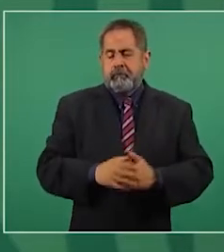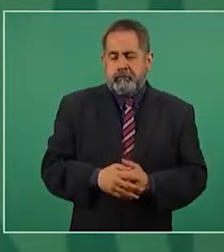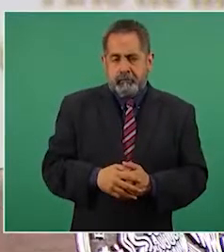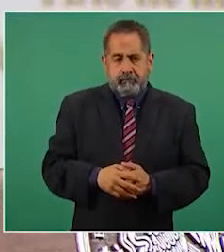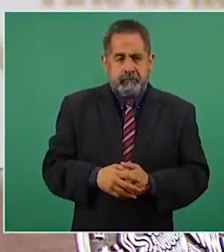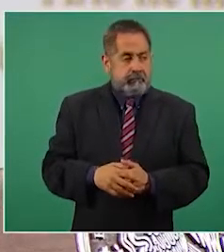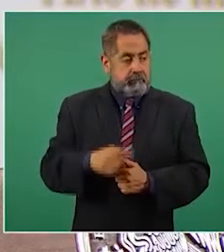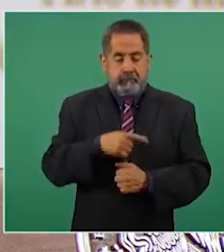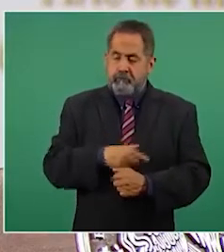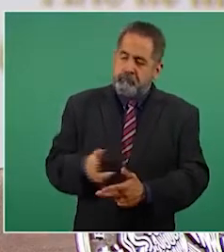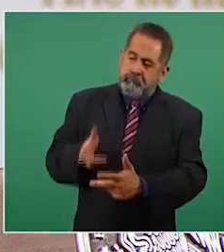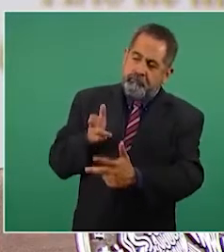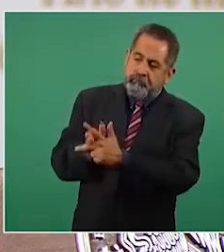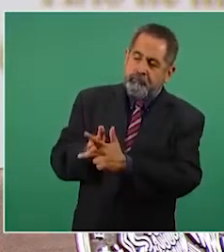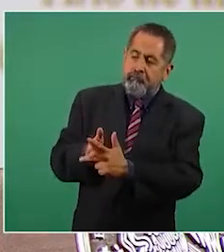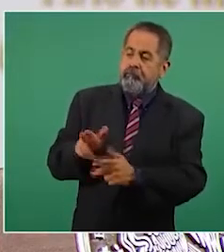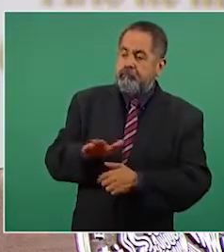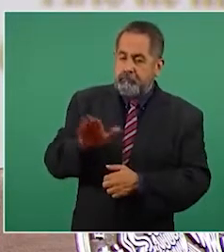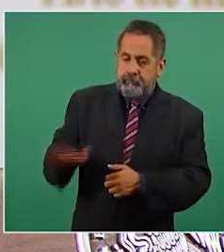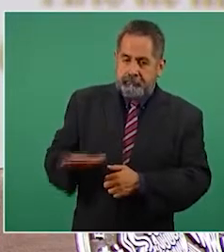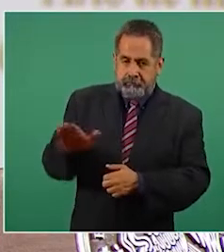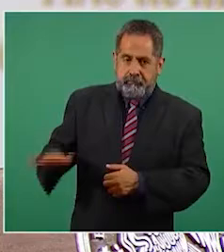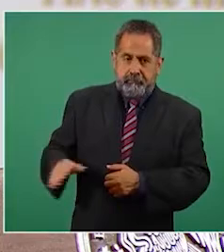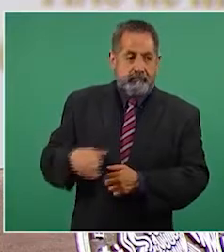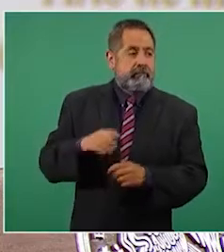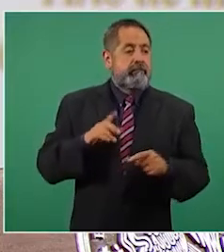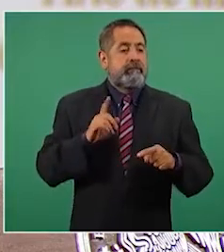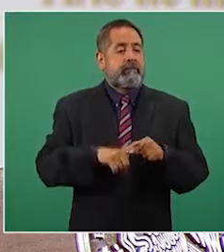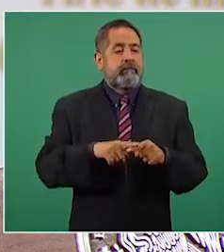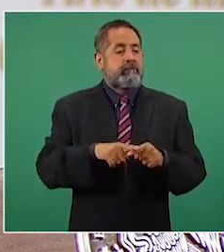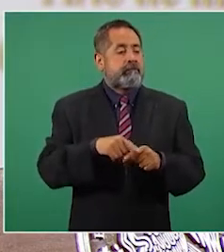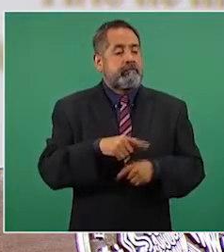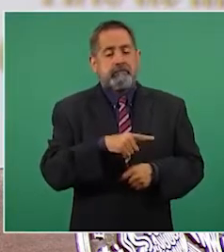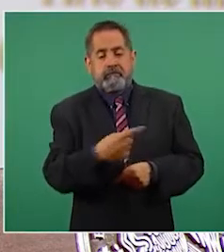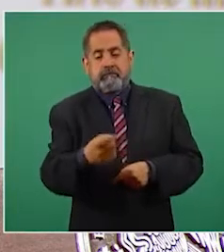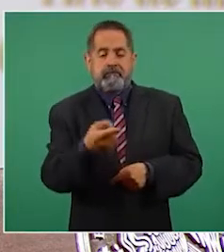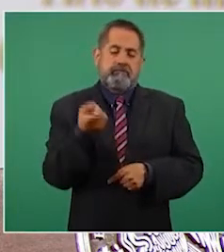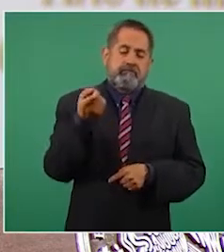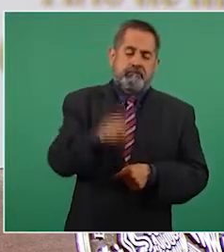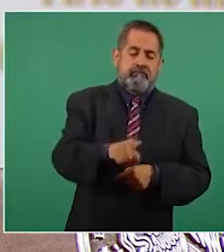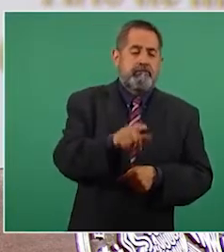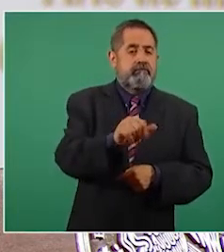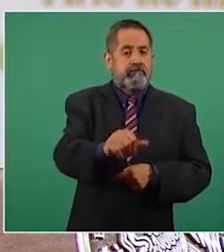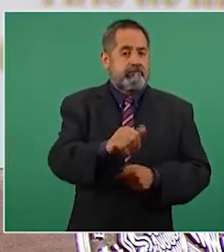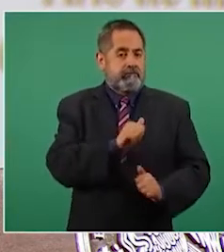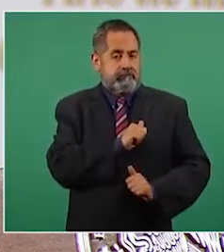ejecutores fueron los militares porfiristas,